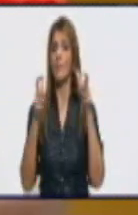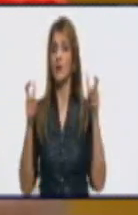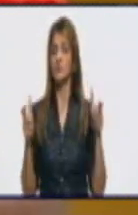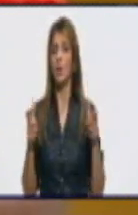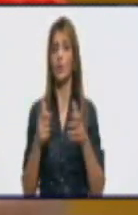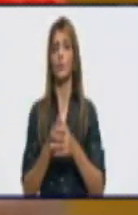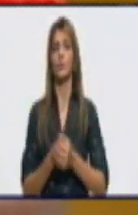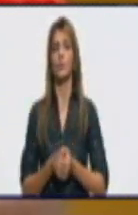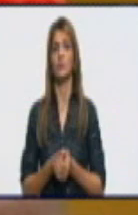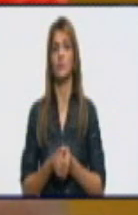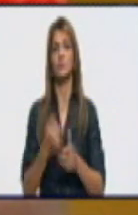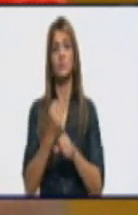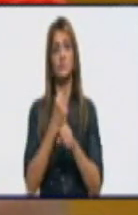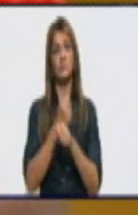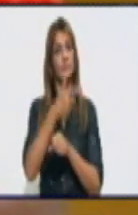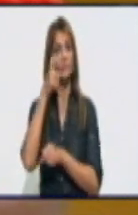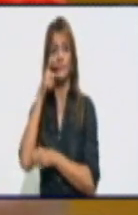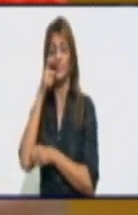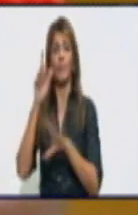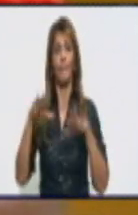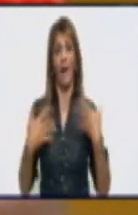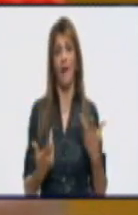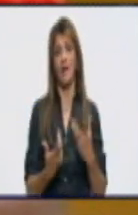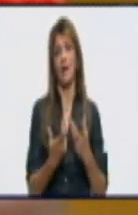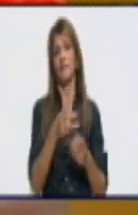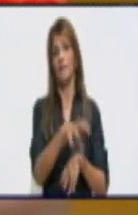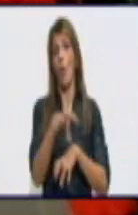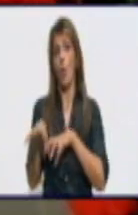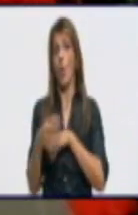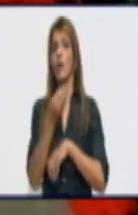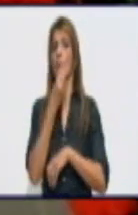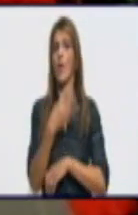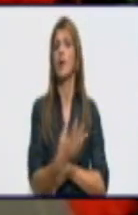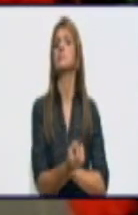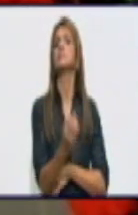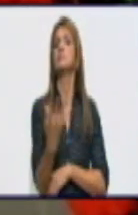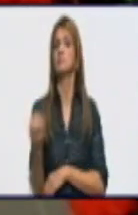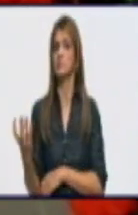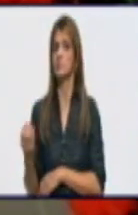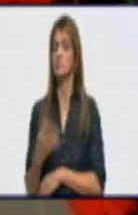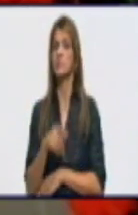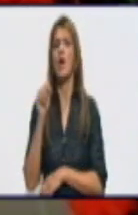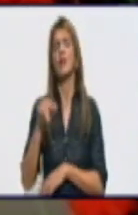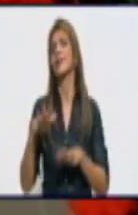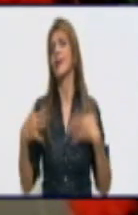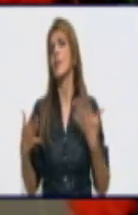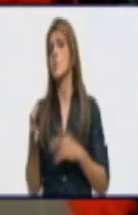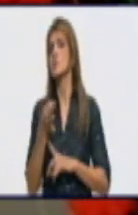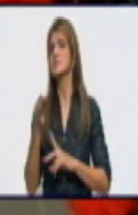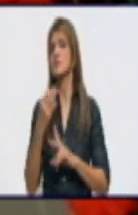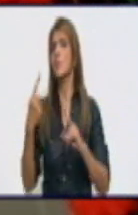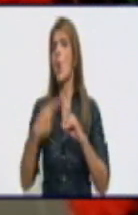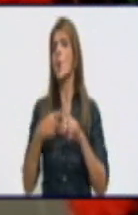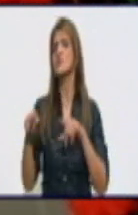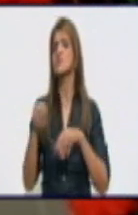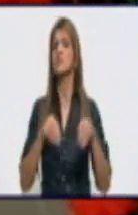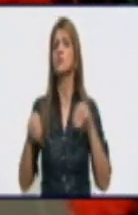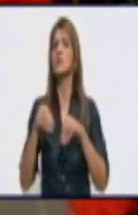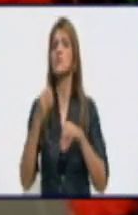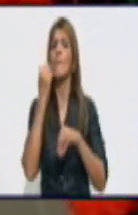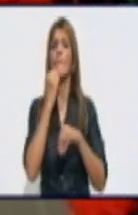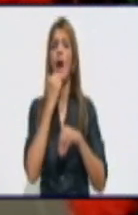prevención para los focos de mosquitos y por supuesto el dengue. ¿Qué territorios hoy tienen una situación más complicada en cuanto